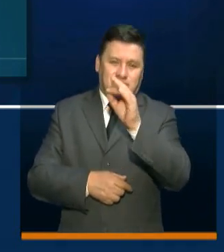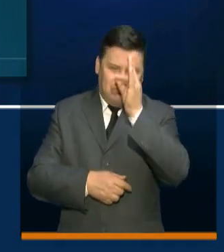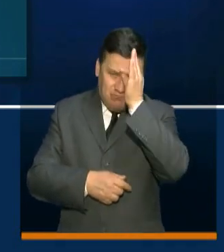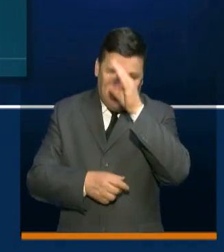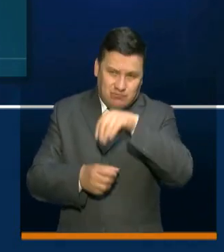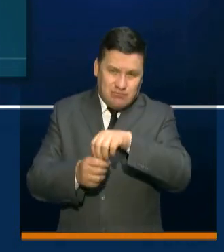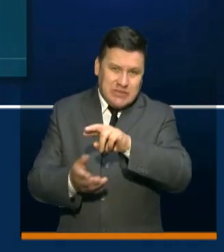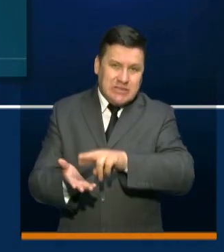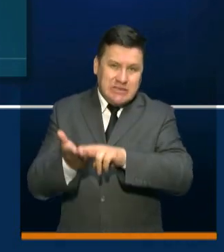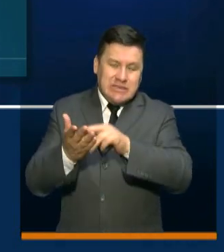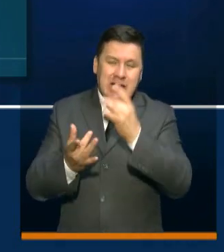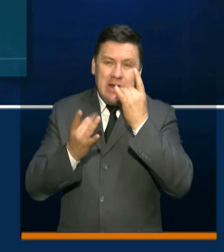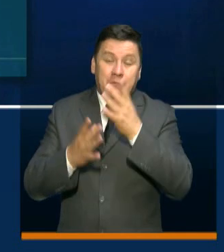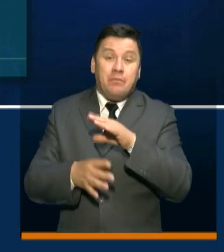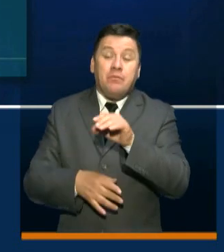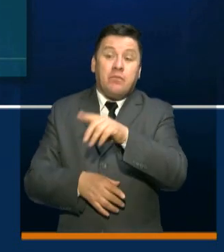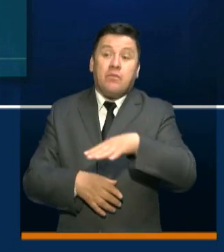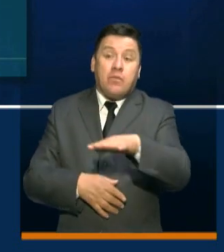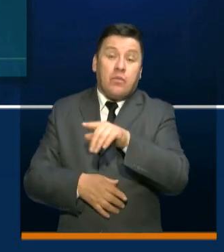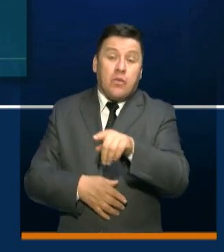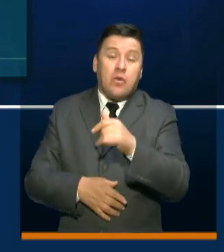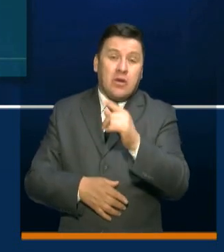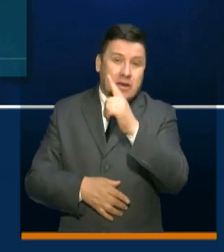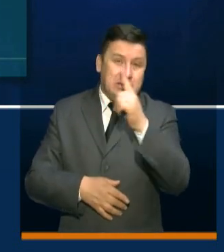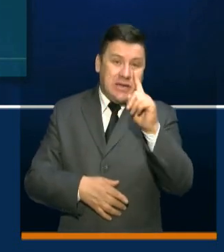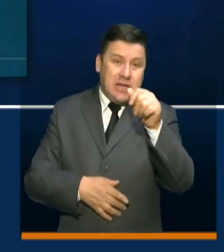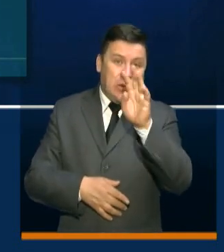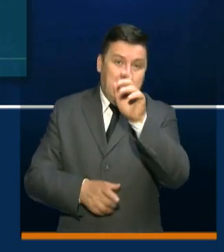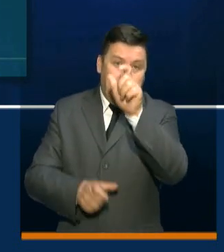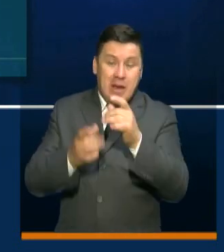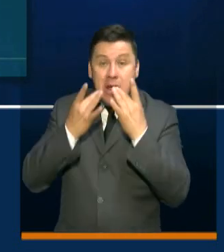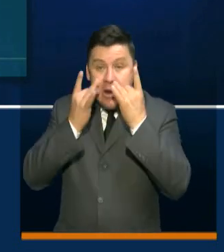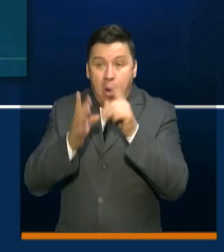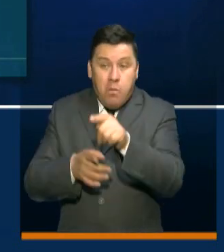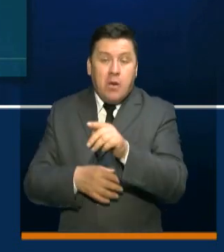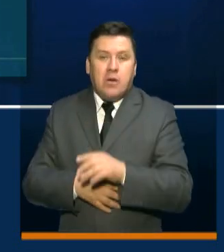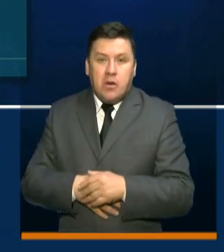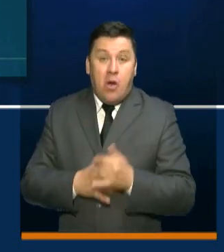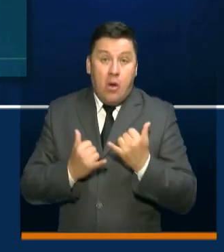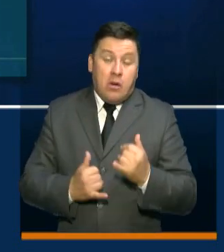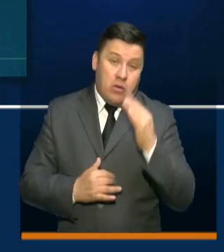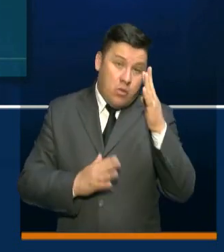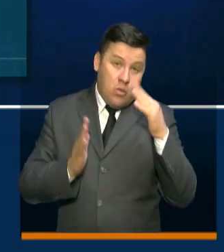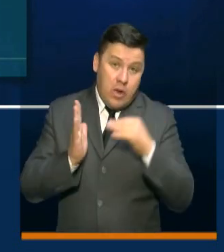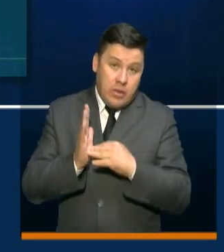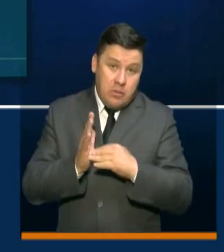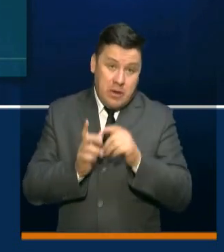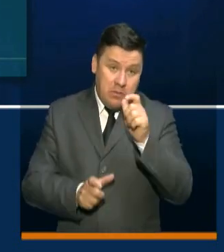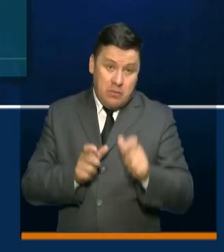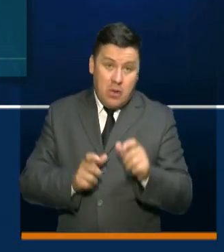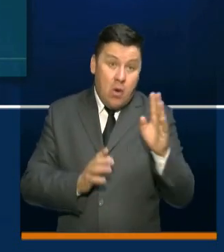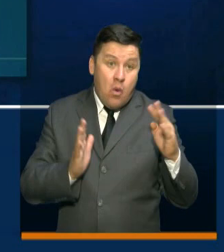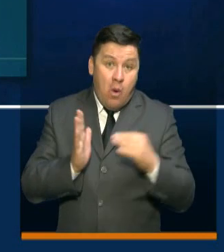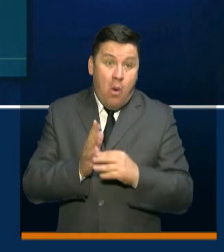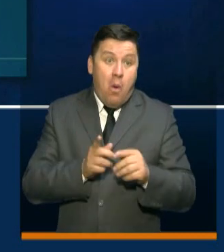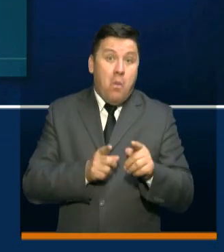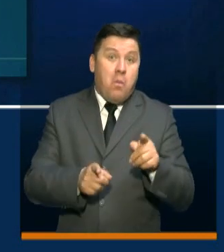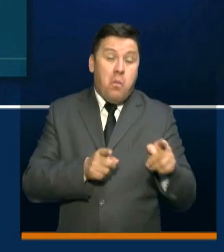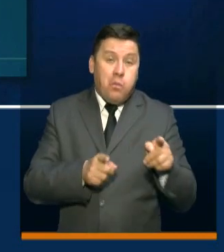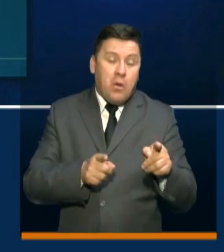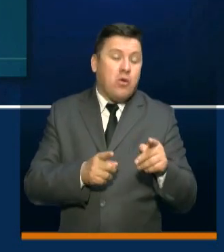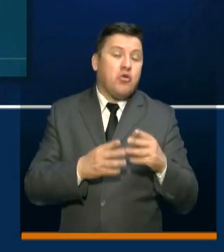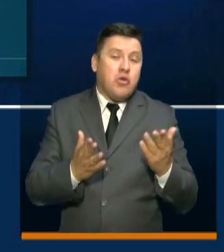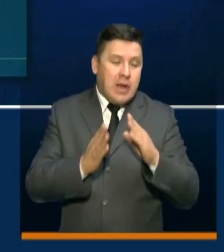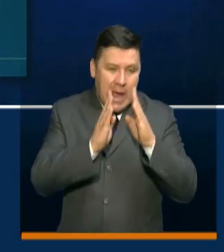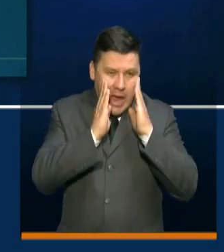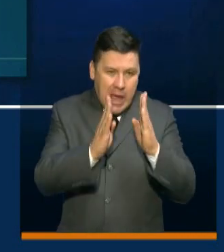y se encuentran en unidades de cuidado intensivo 119 personas. Hay 4.000 personas que están siendo